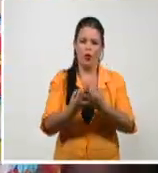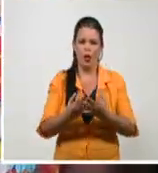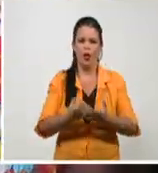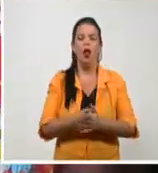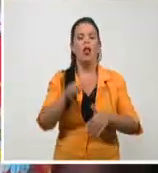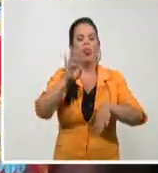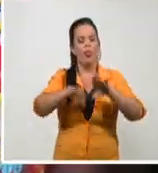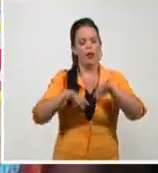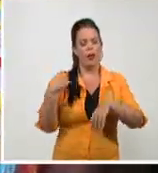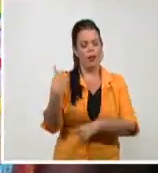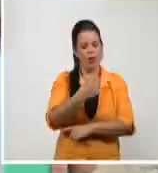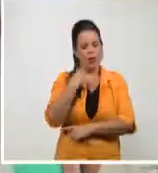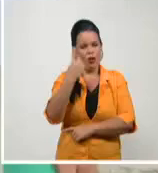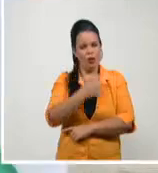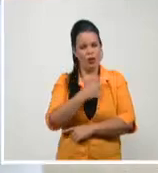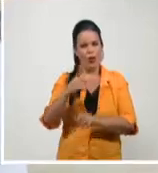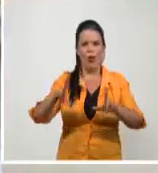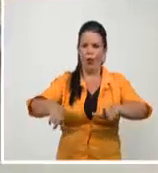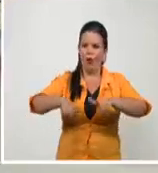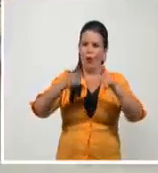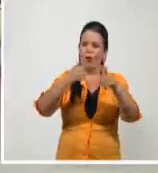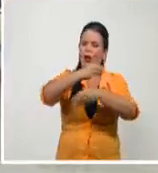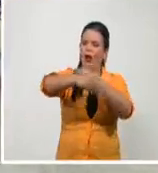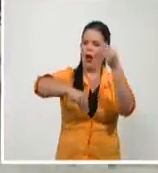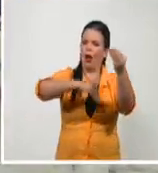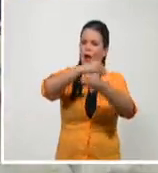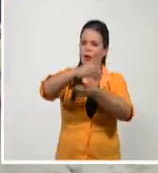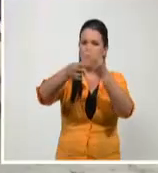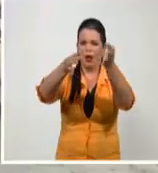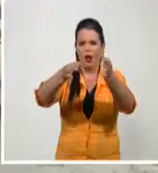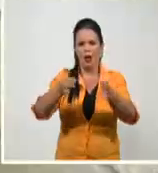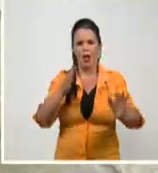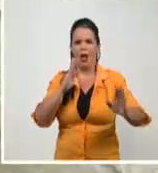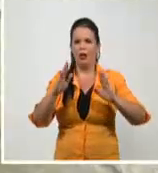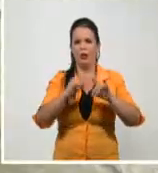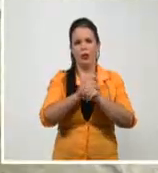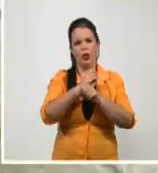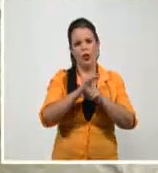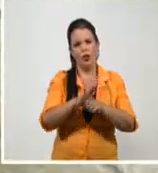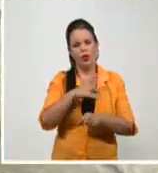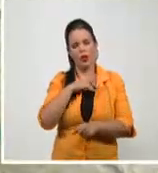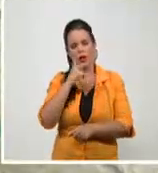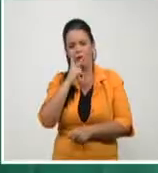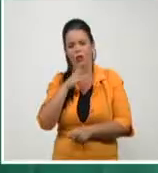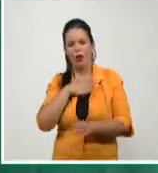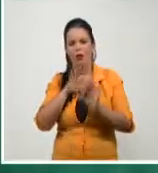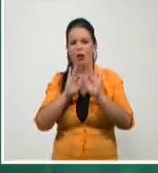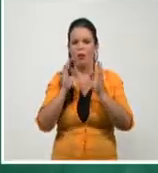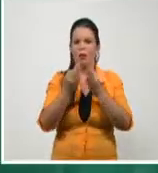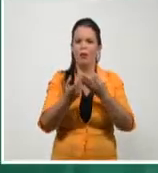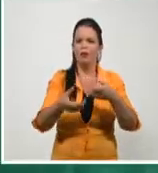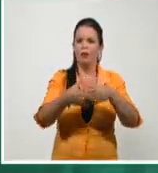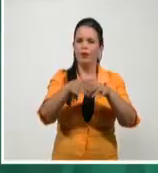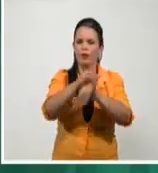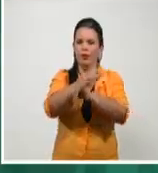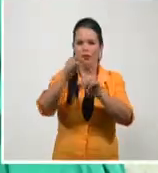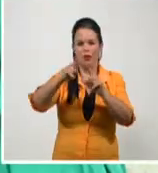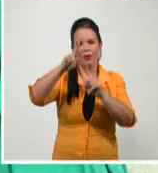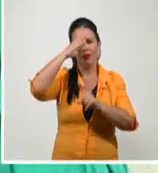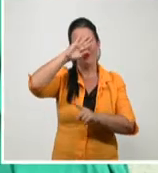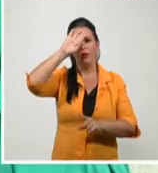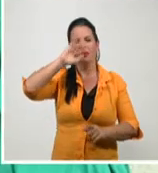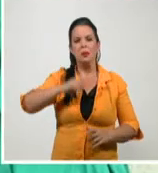nosotros transformar la realidad que hoy muestra el territorio. Desde Santiago de Cuba, Dailin Herrera Bayar,